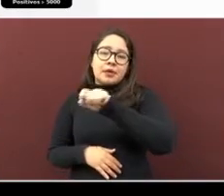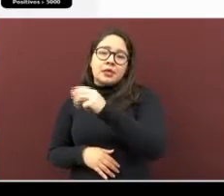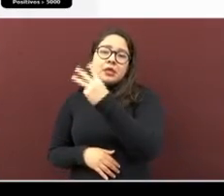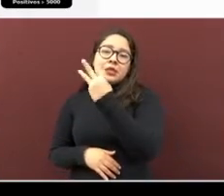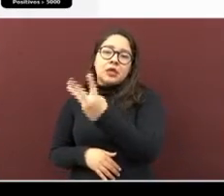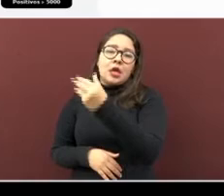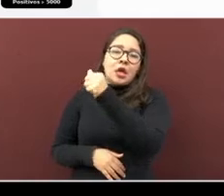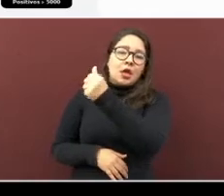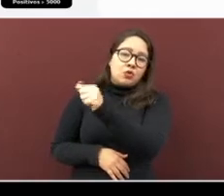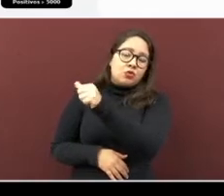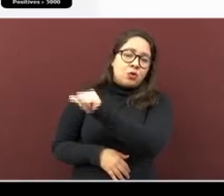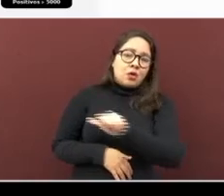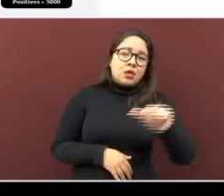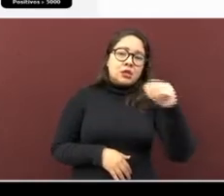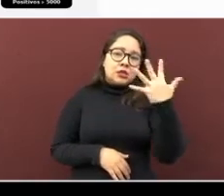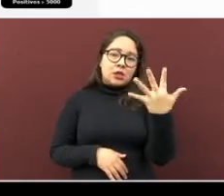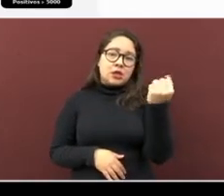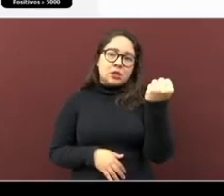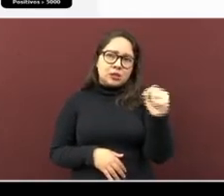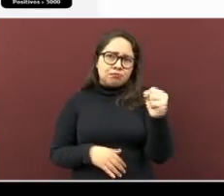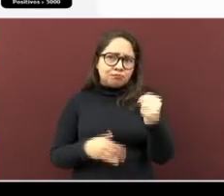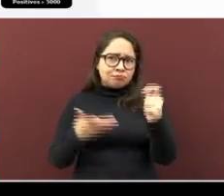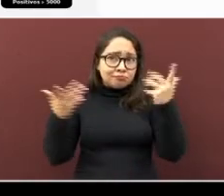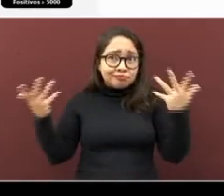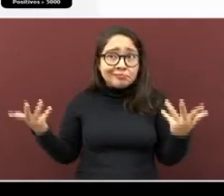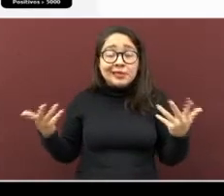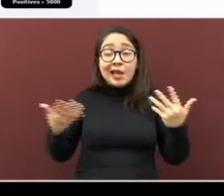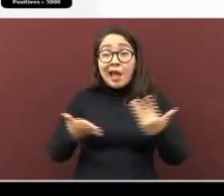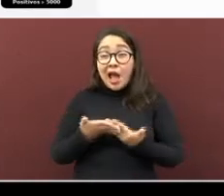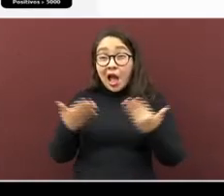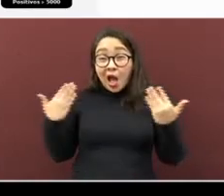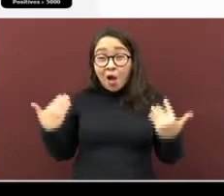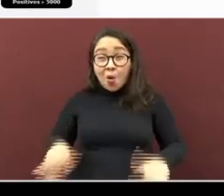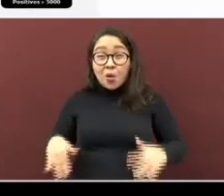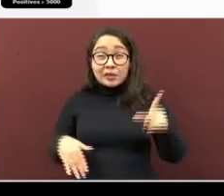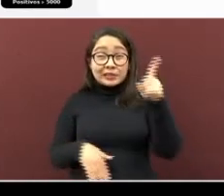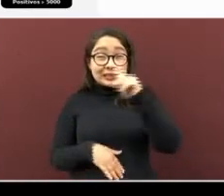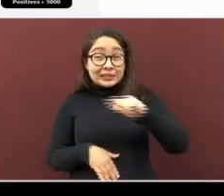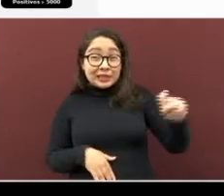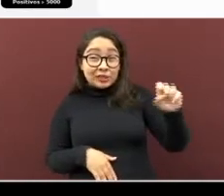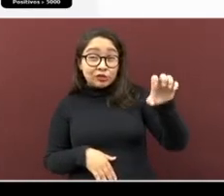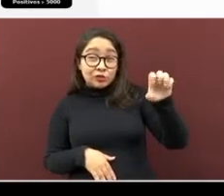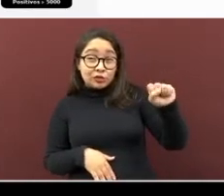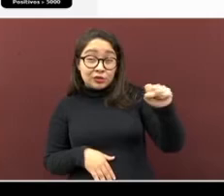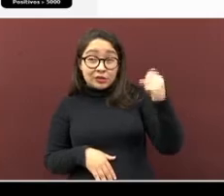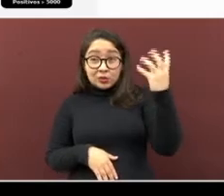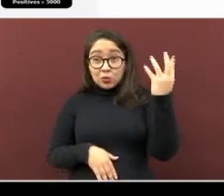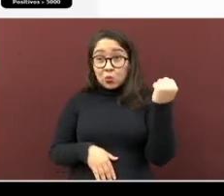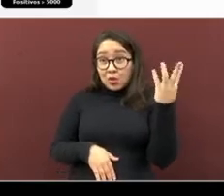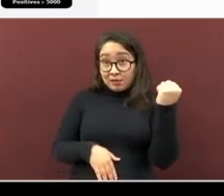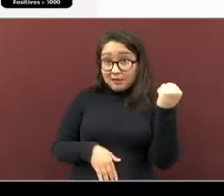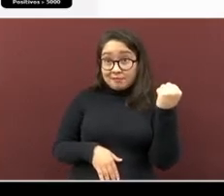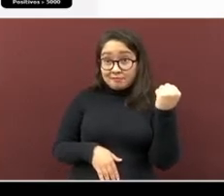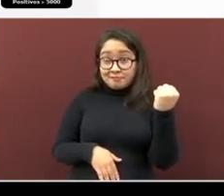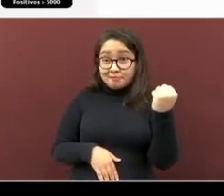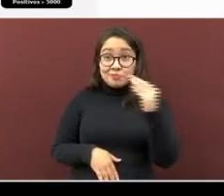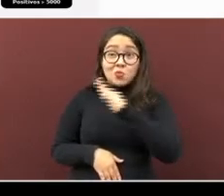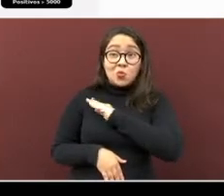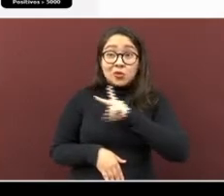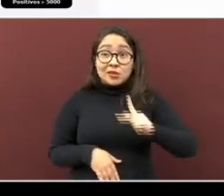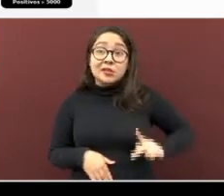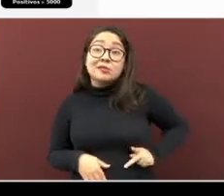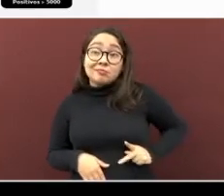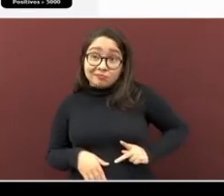al 5 de septiembre, en el que ahora son 169 los